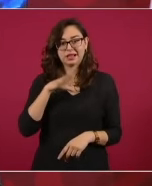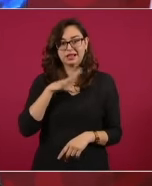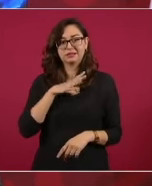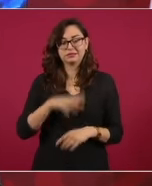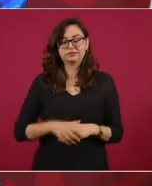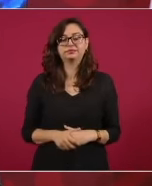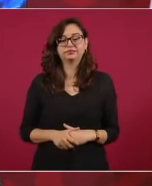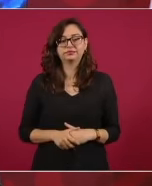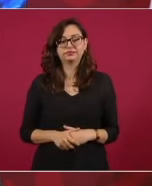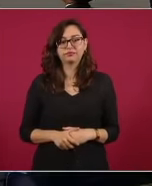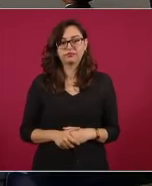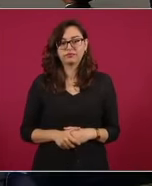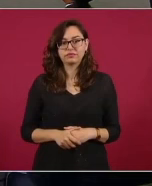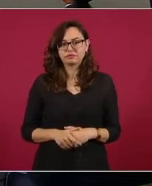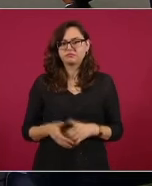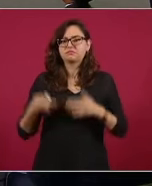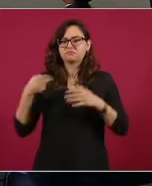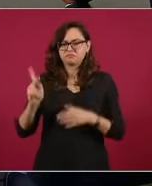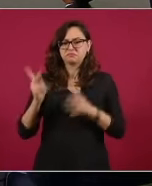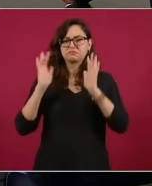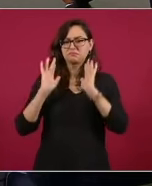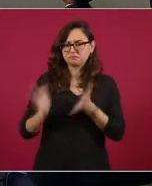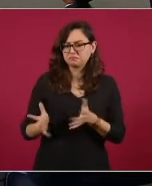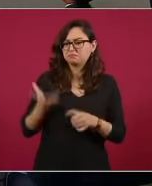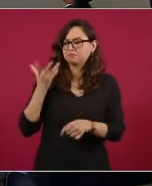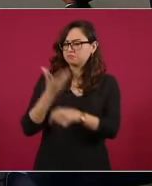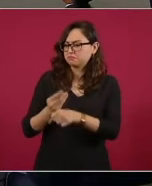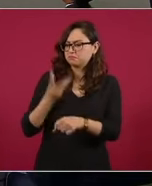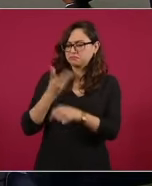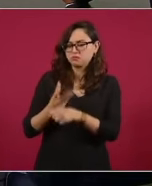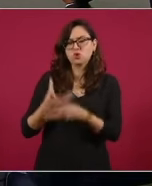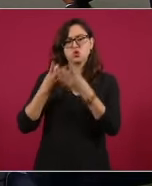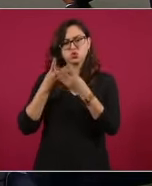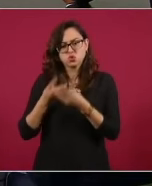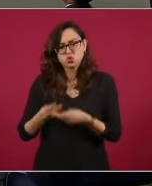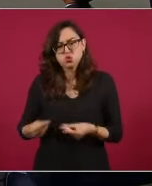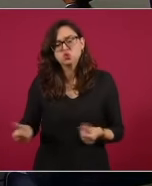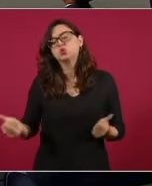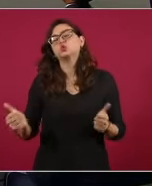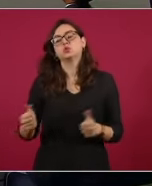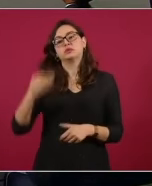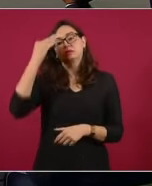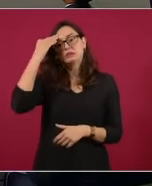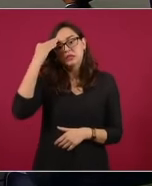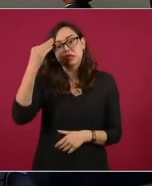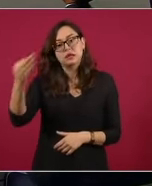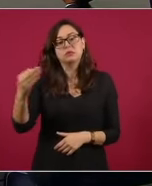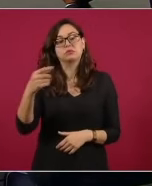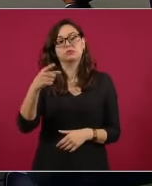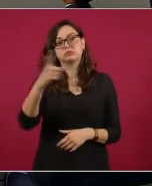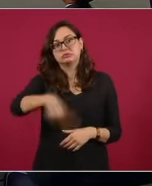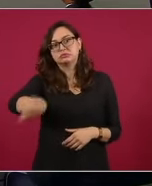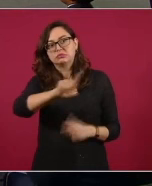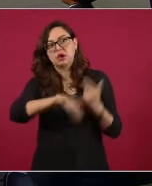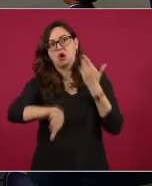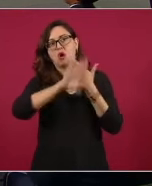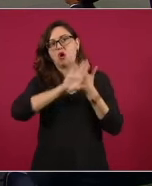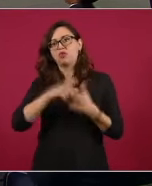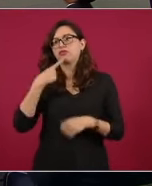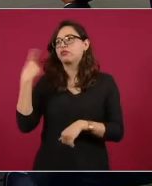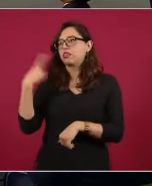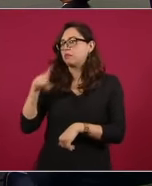Bueno, pues ya lo resolvimos, nos atrasamos con los amparos, pero ya se resolvió.